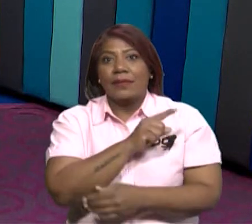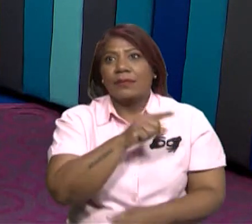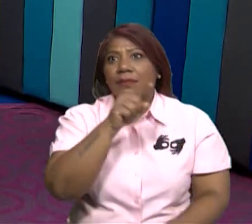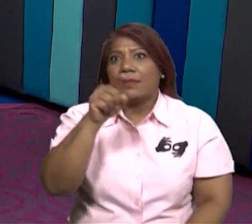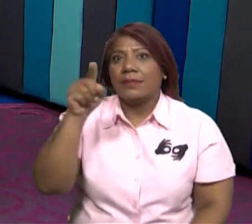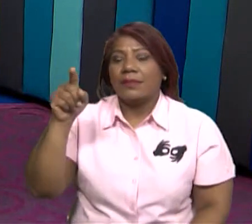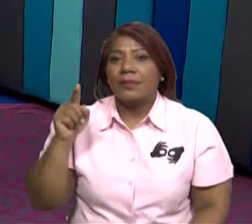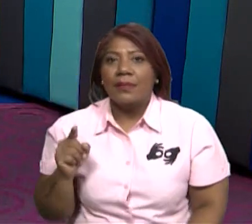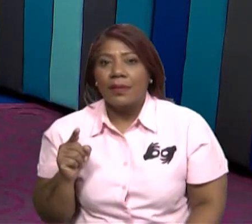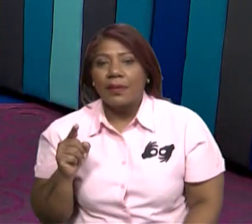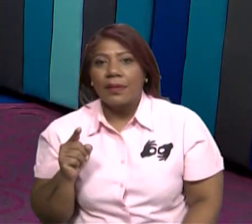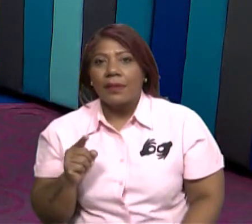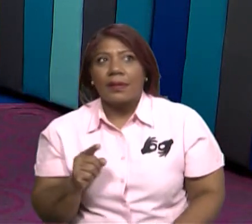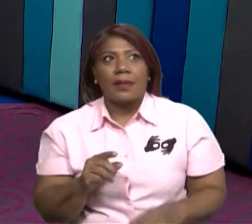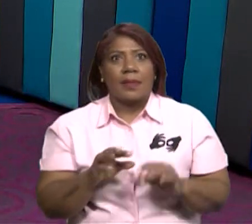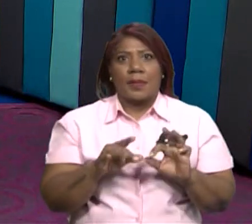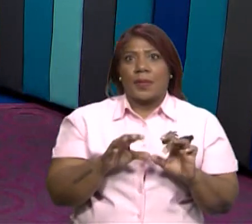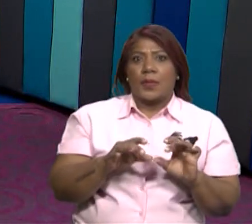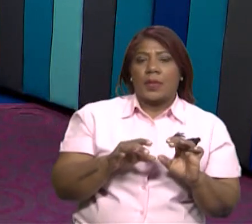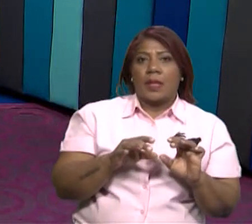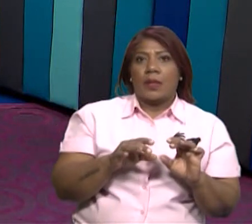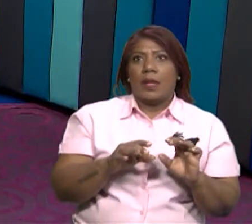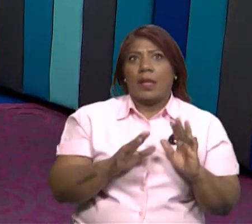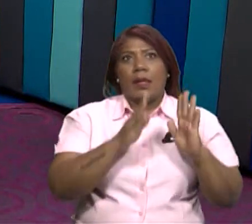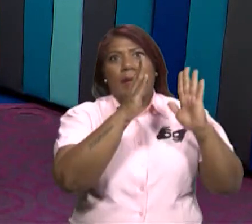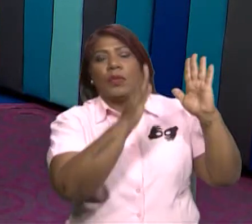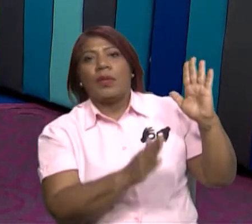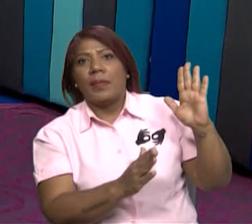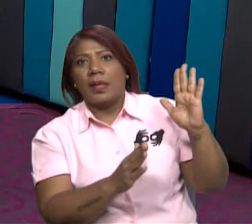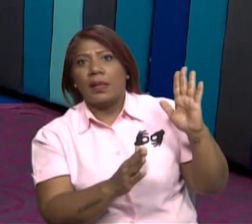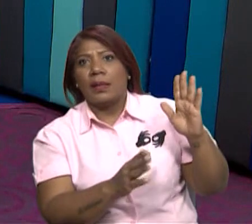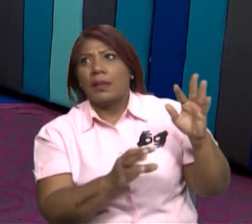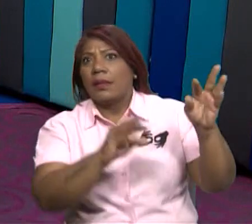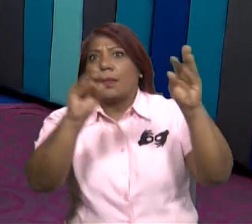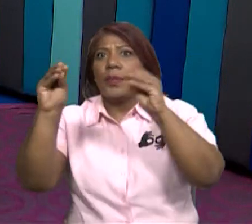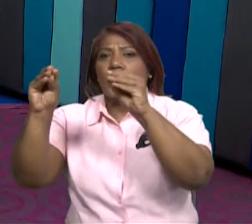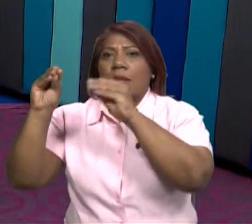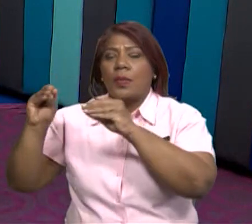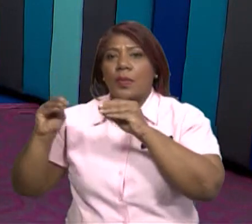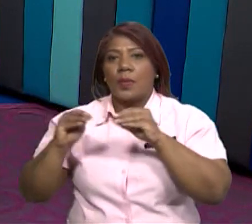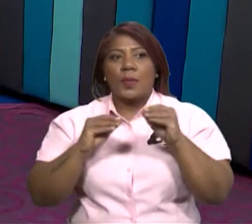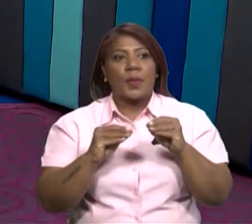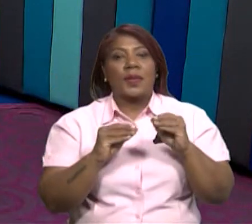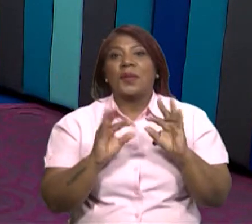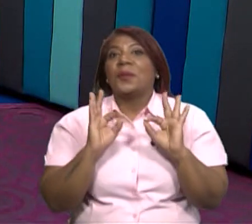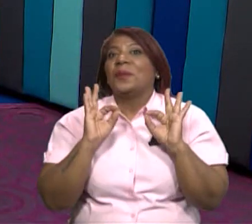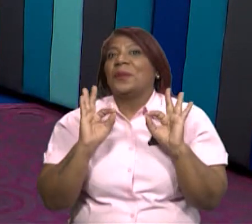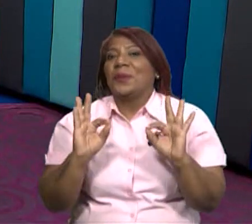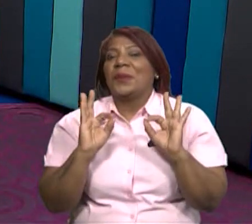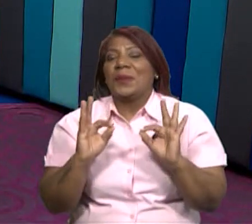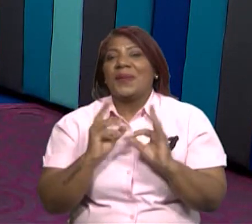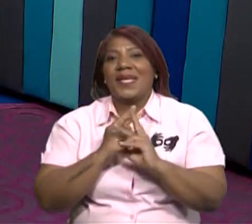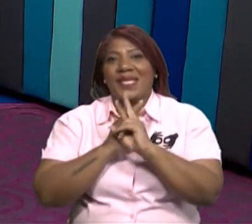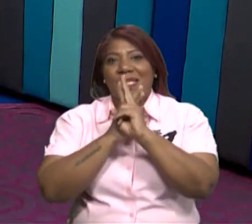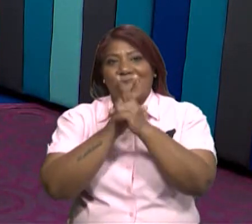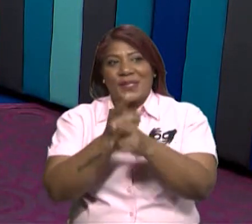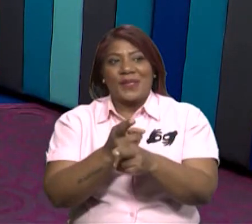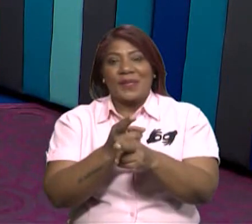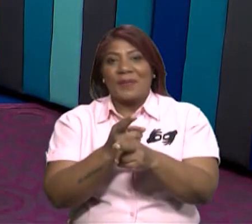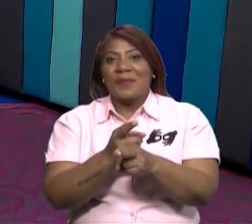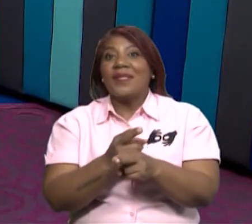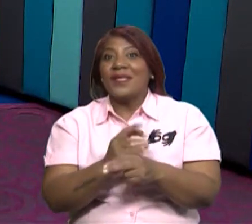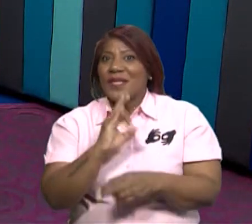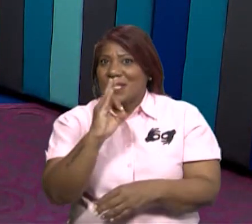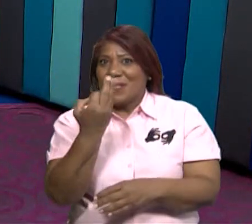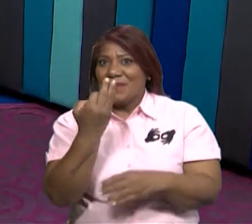Estabas en la entrada de una computadora, estabas en una pared, te moviste por diferentes lugares. ¡Excelente tu respuesta y mejor tu dinámica!